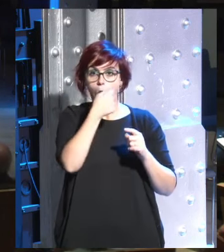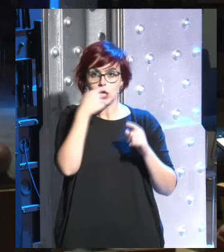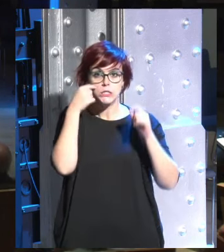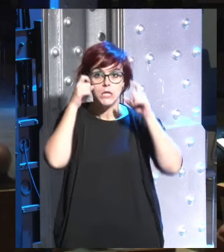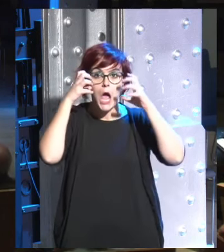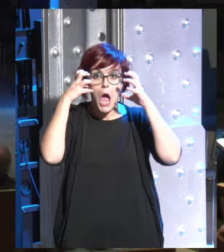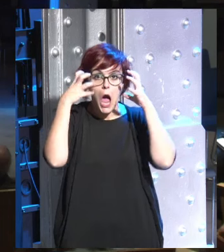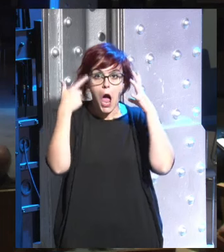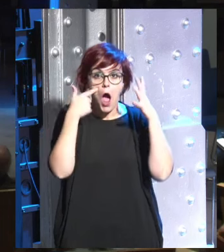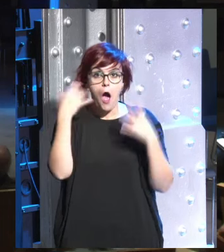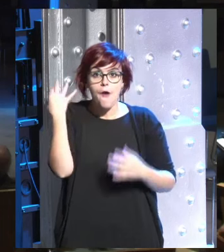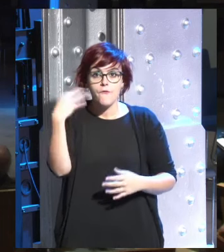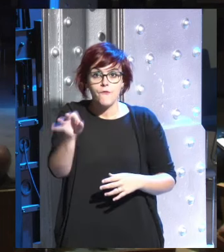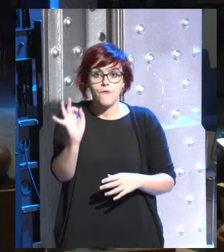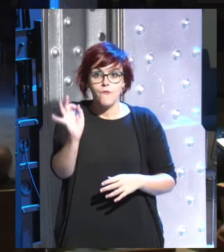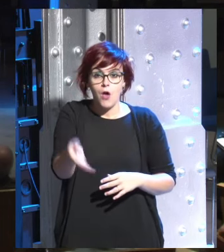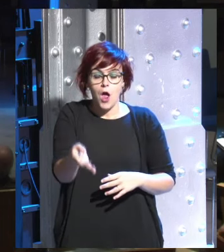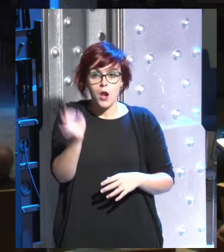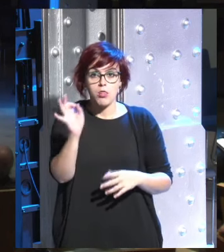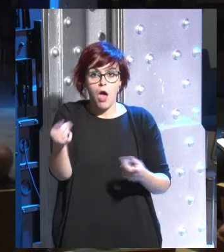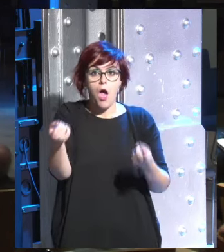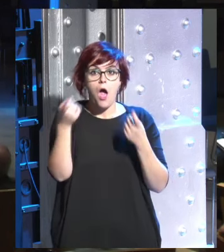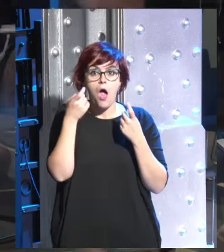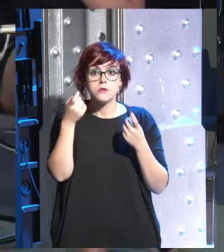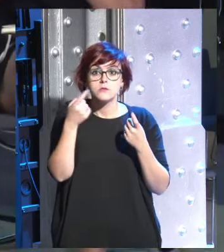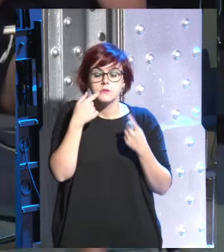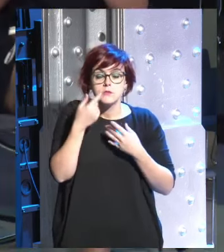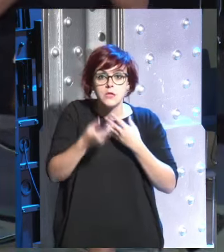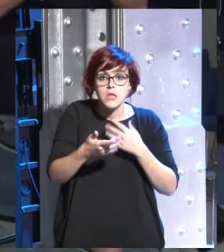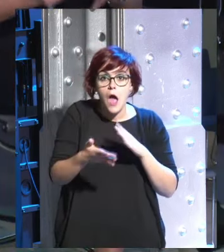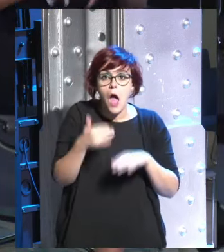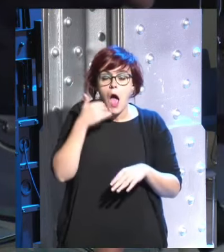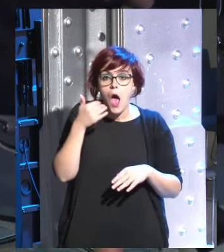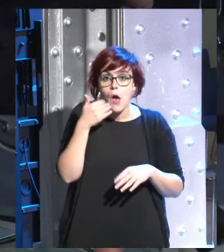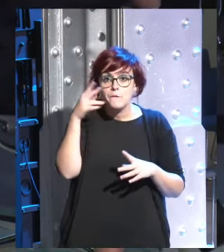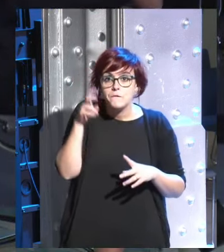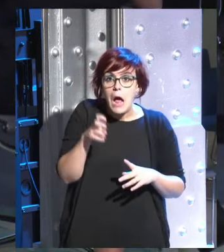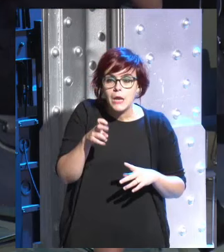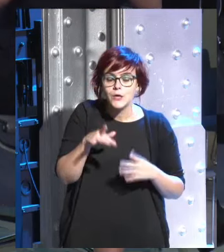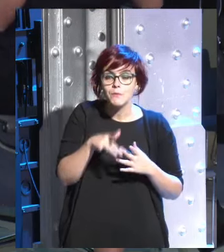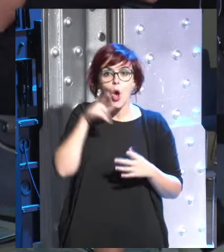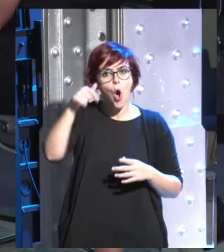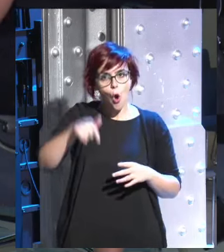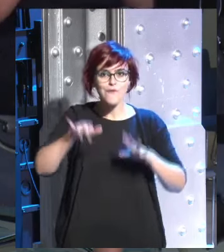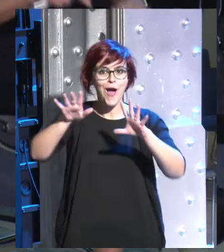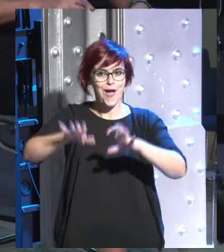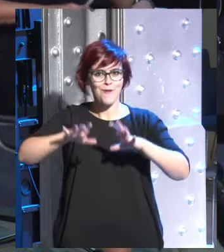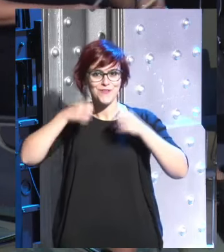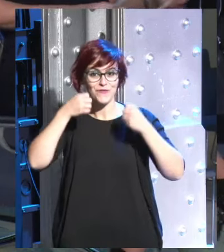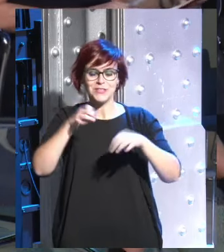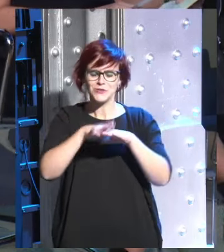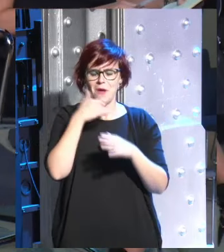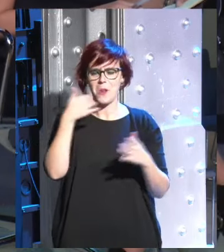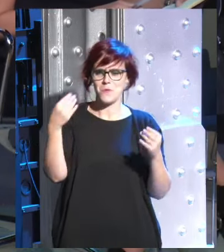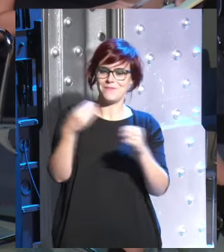diciendo qué gran verdad esto que nos están enseñando vete tú a saber para lo que sirve pero hoy cuánto estamos aprendiendo o sea que aquí hay una